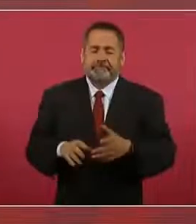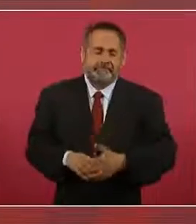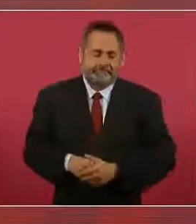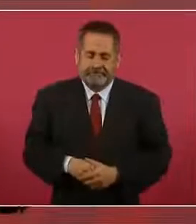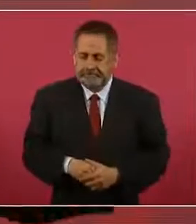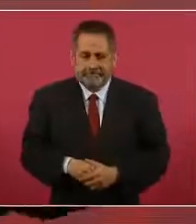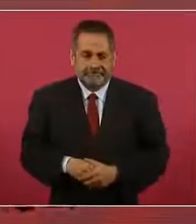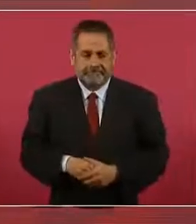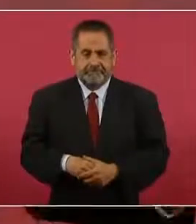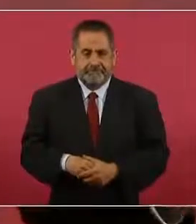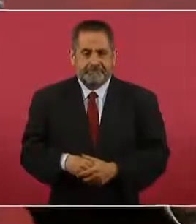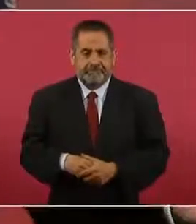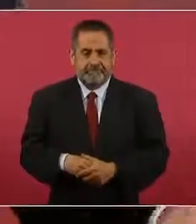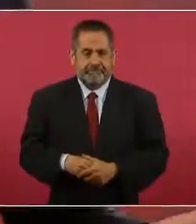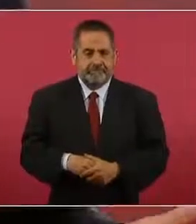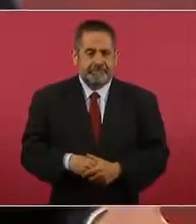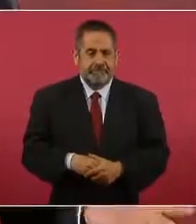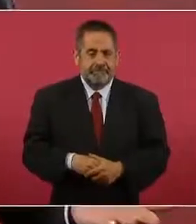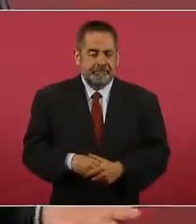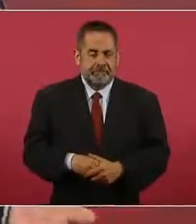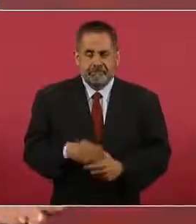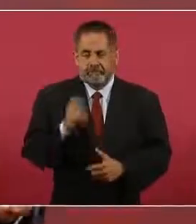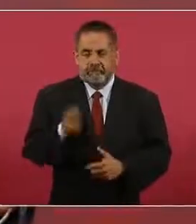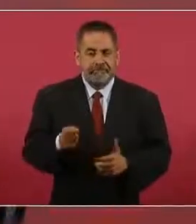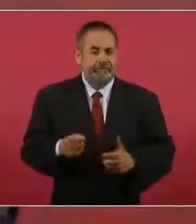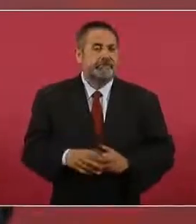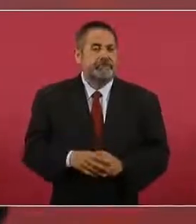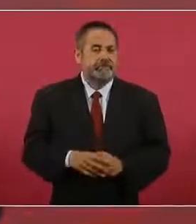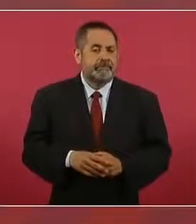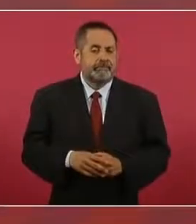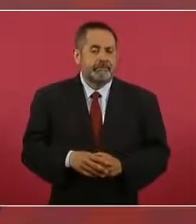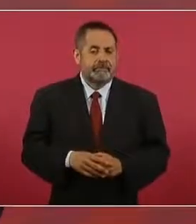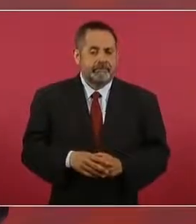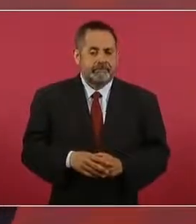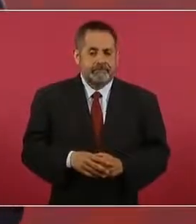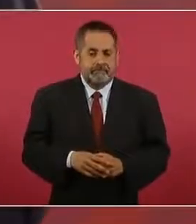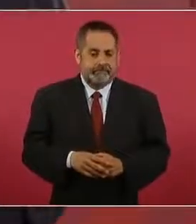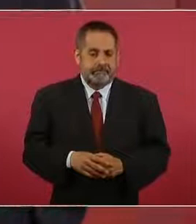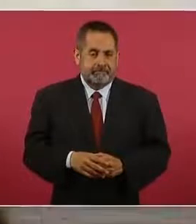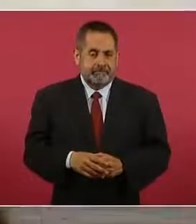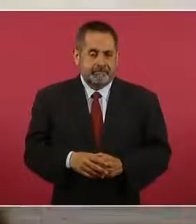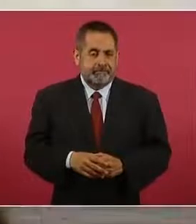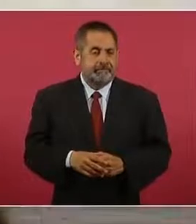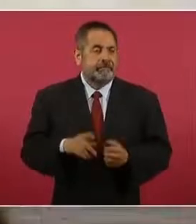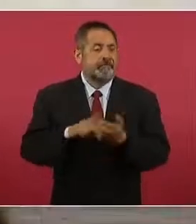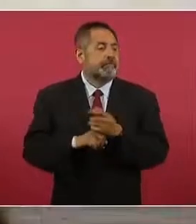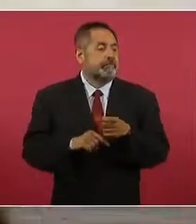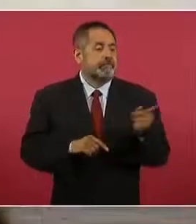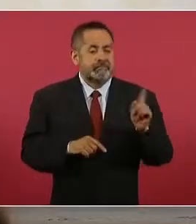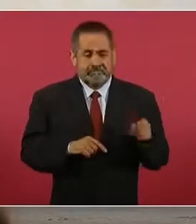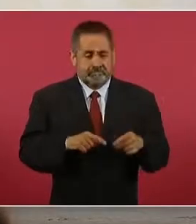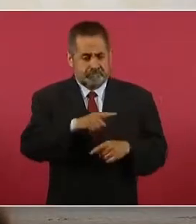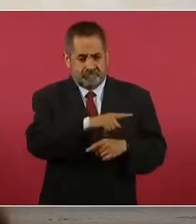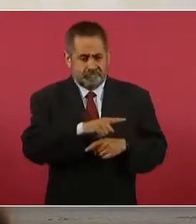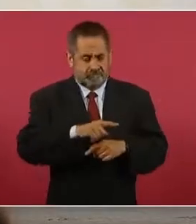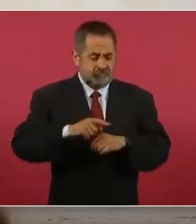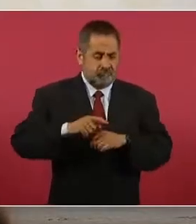¿Y qué autoridad tiene Loret